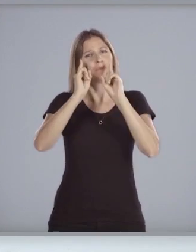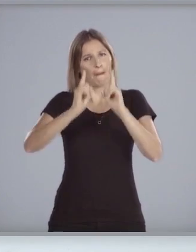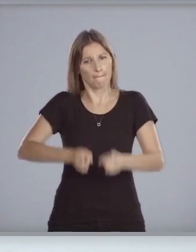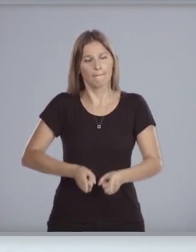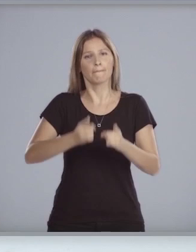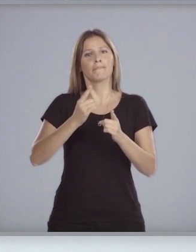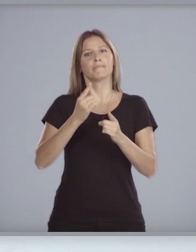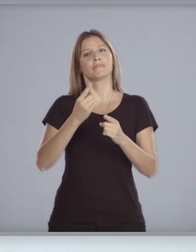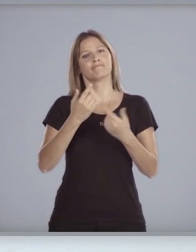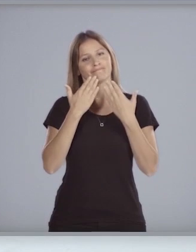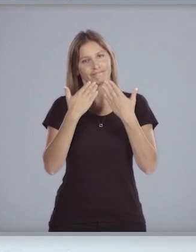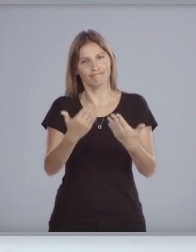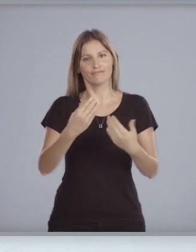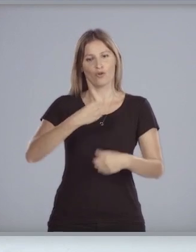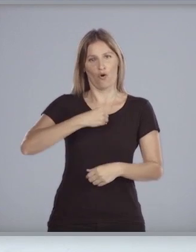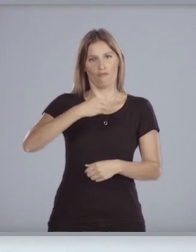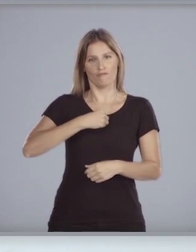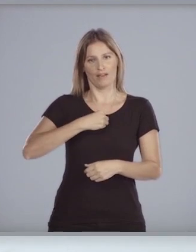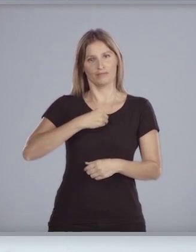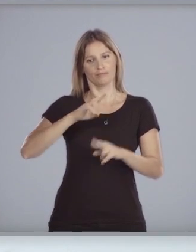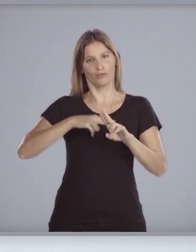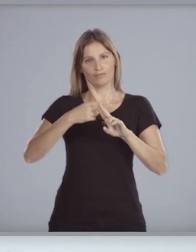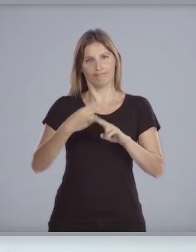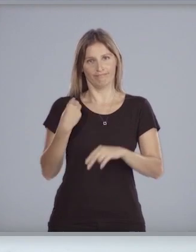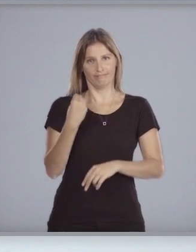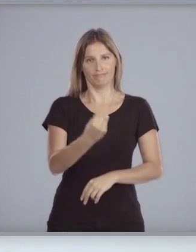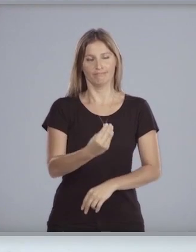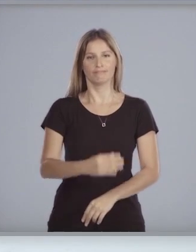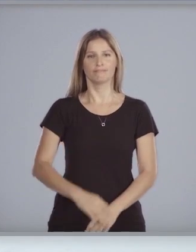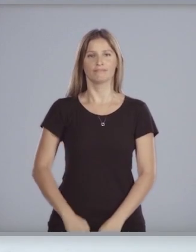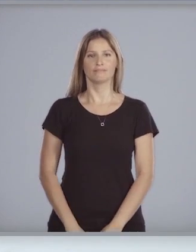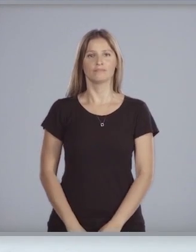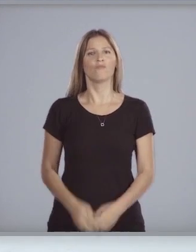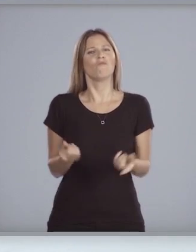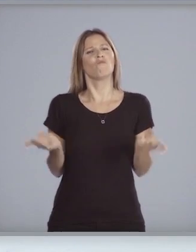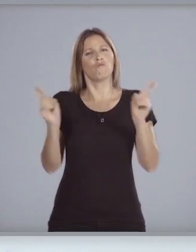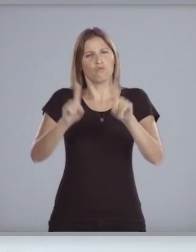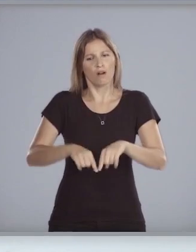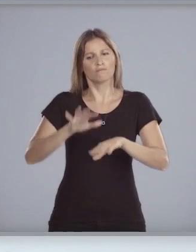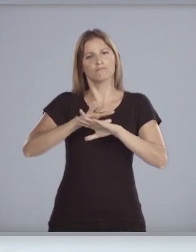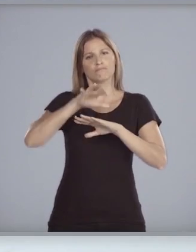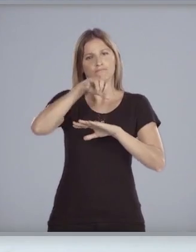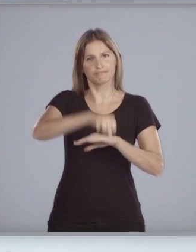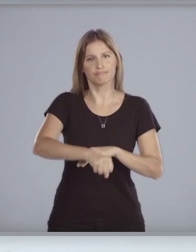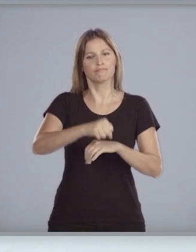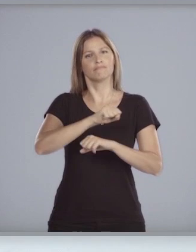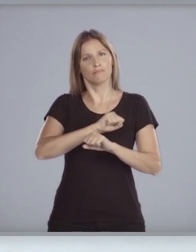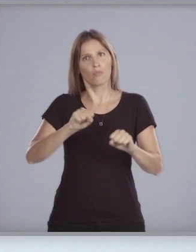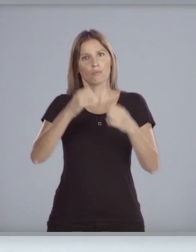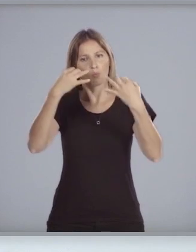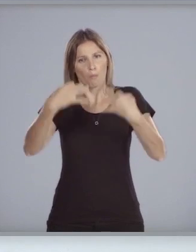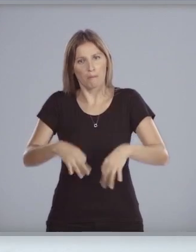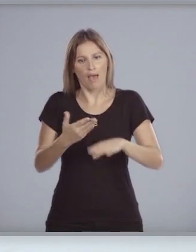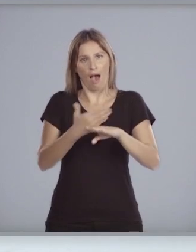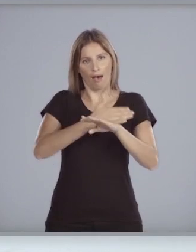supuesto a la confianza en mi depositada. Vuelvo con el compromiso de cumplir